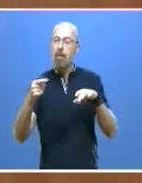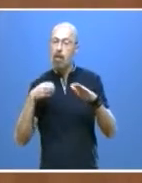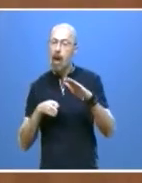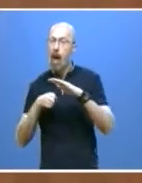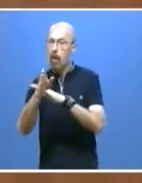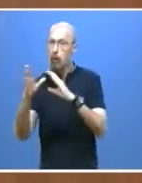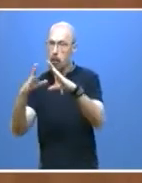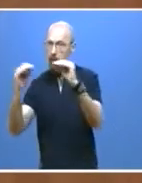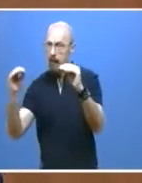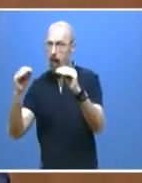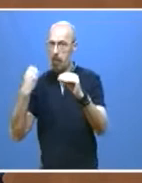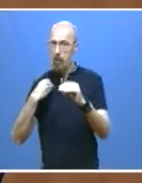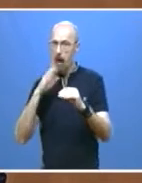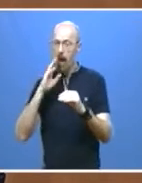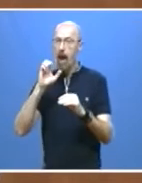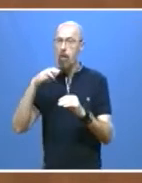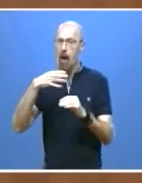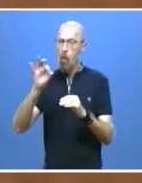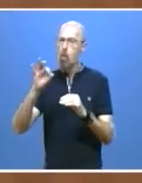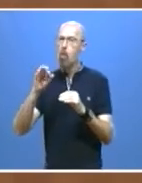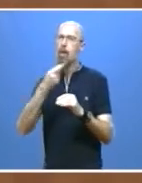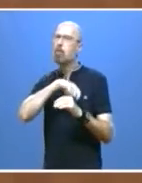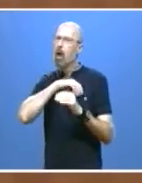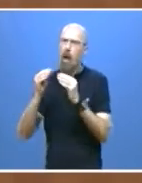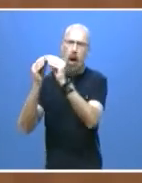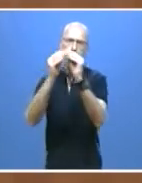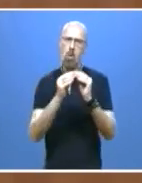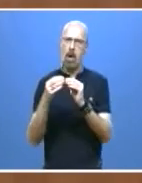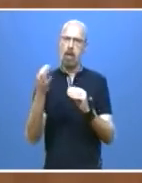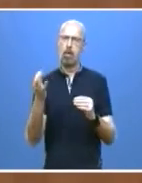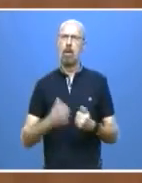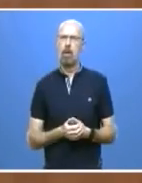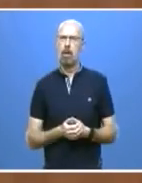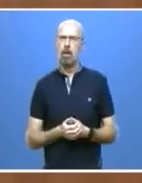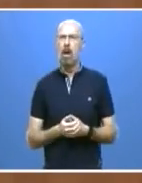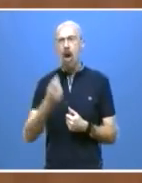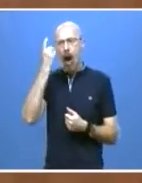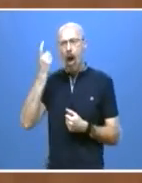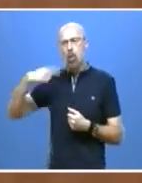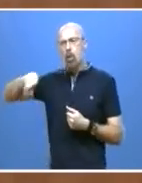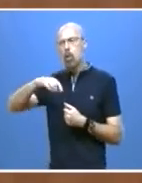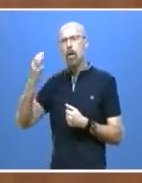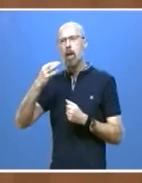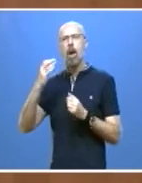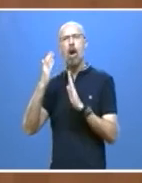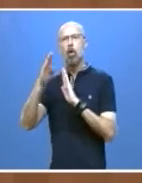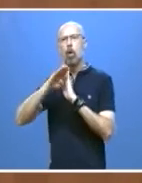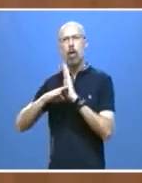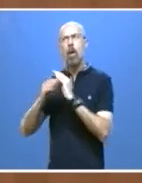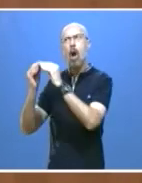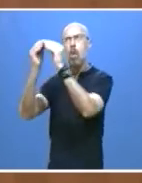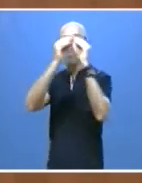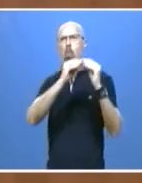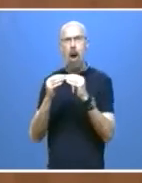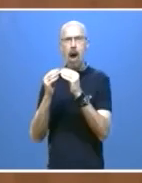universidad sea igual en toda España. Nuestros estudiantes deben acceder en condiciones de igualdad y en